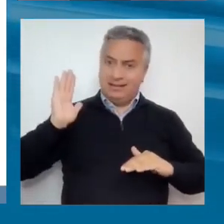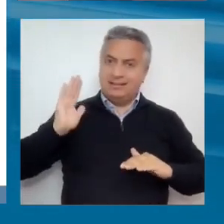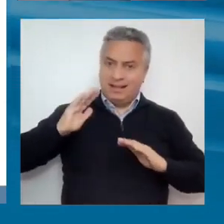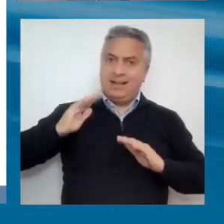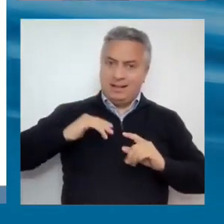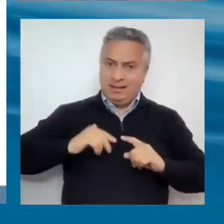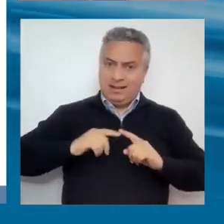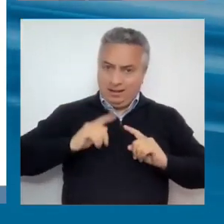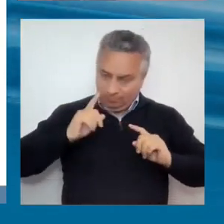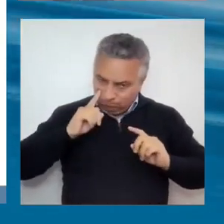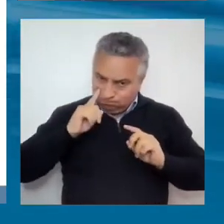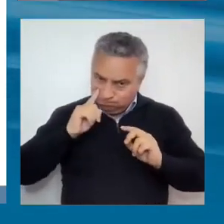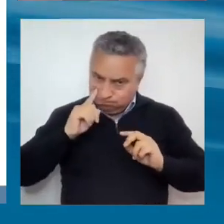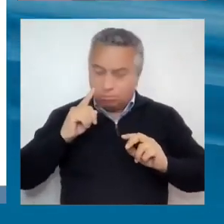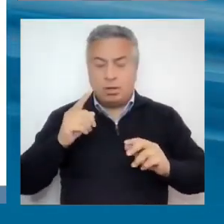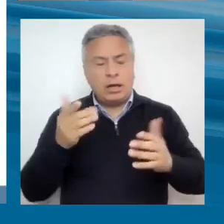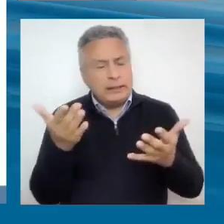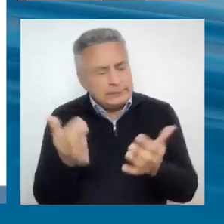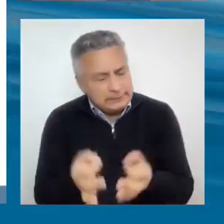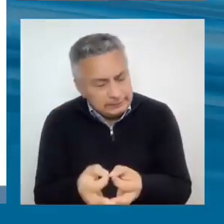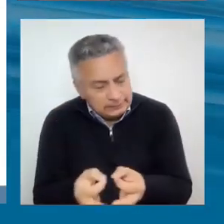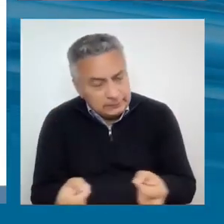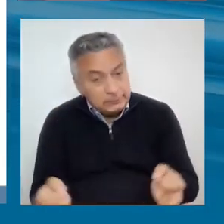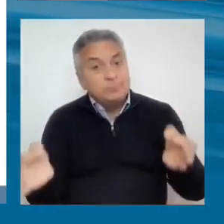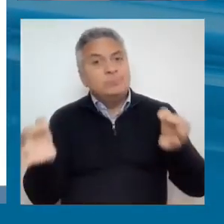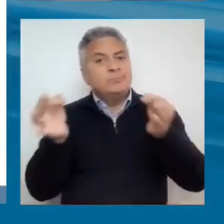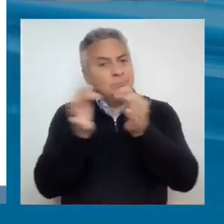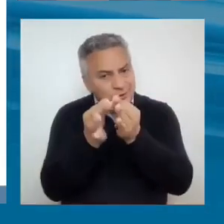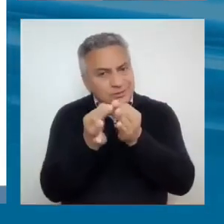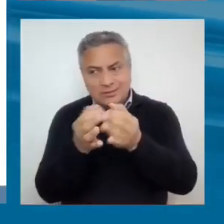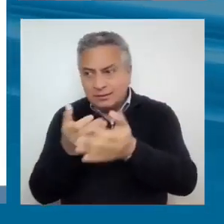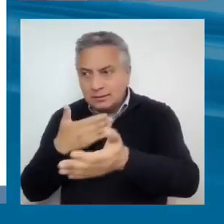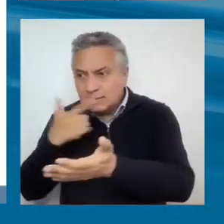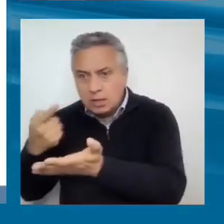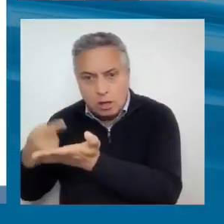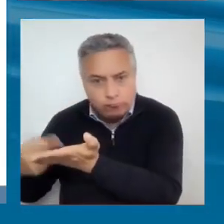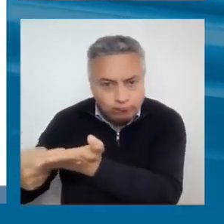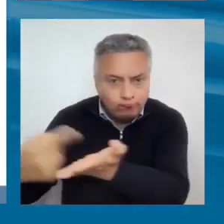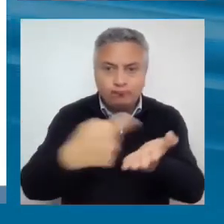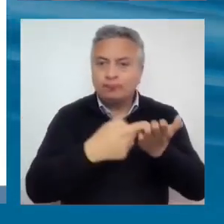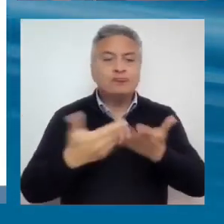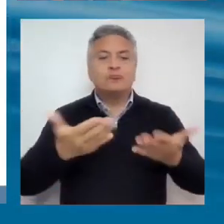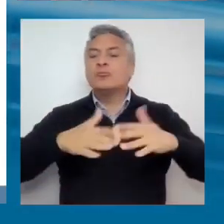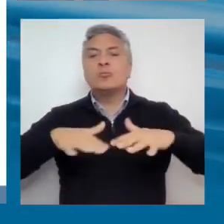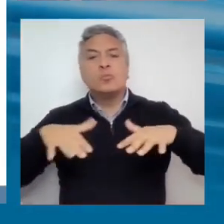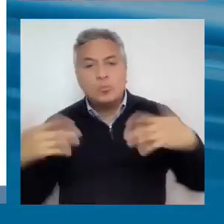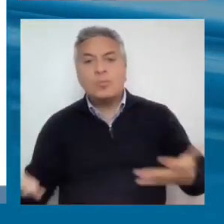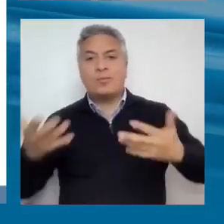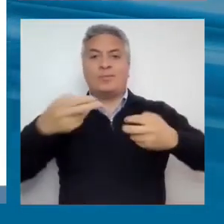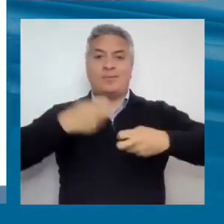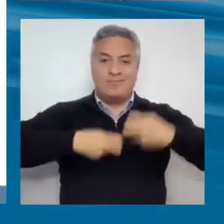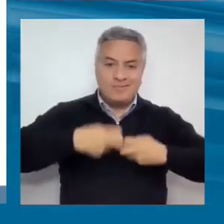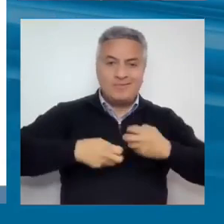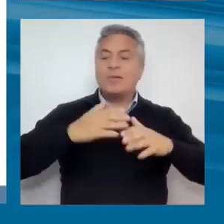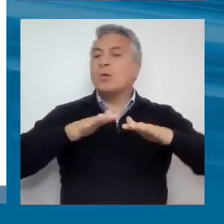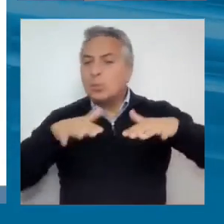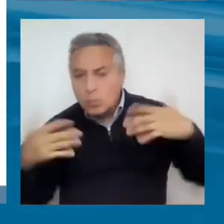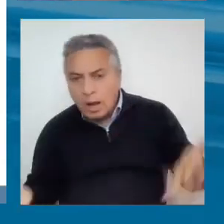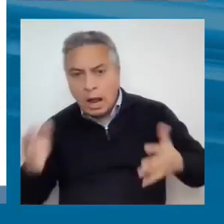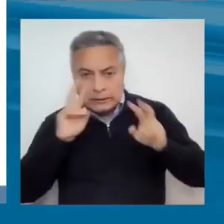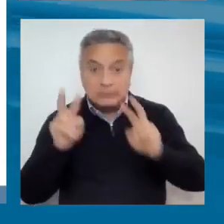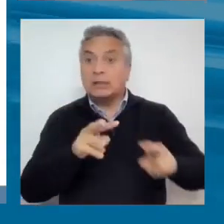Importante conversar sobre cuáles son las causas de esa situación. Ahí señalamos tres básicas, esto es una discusión amplia entre economistas,